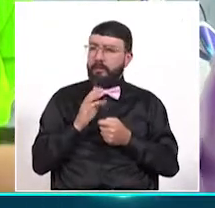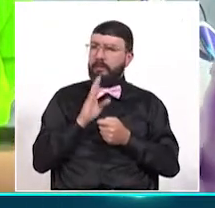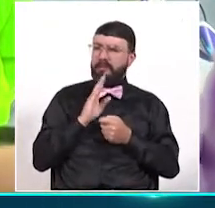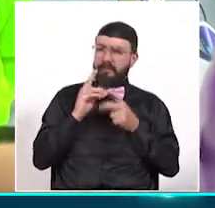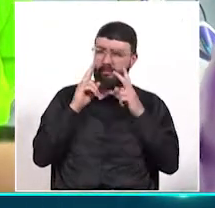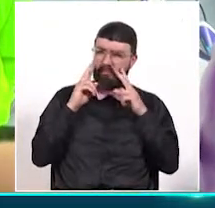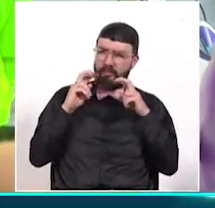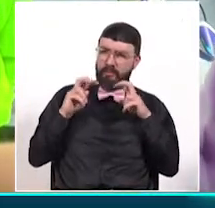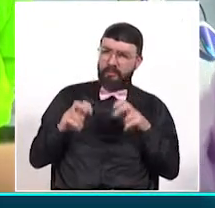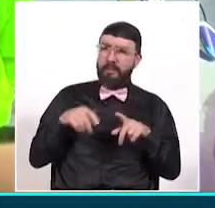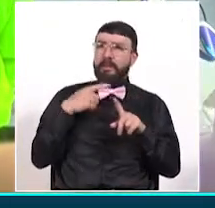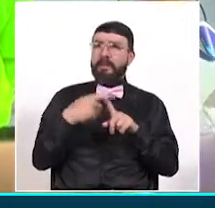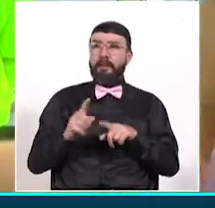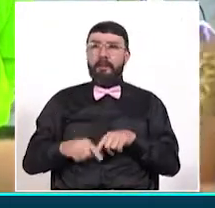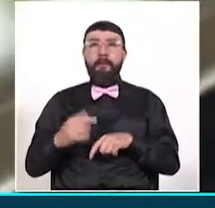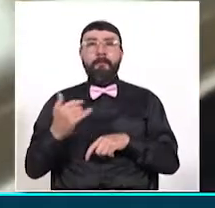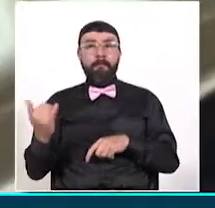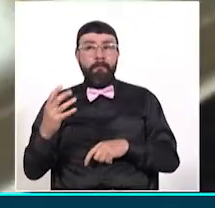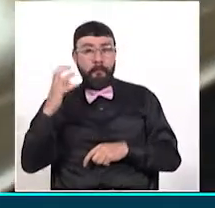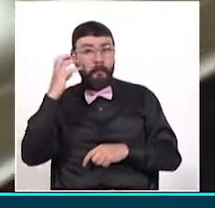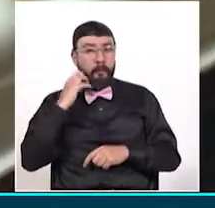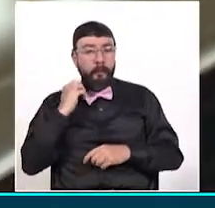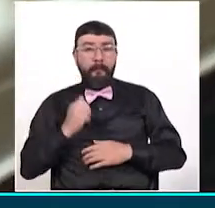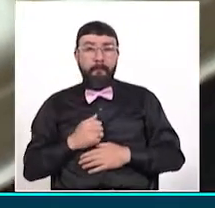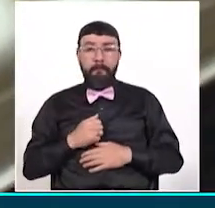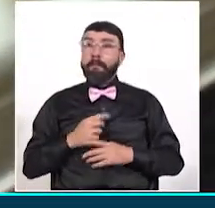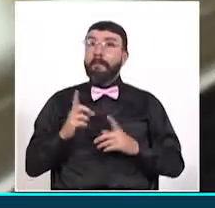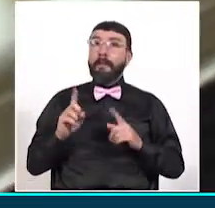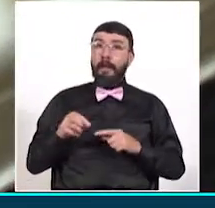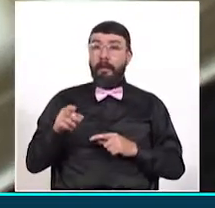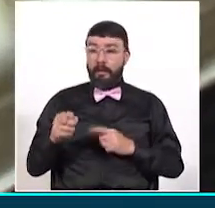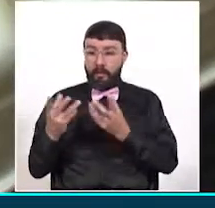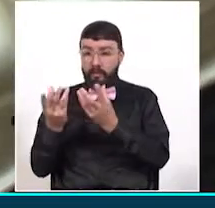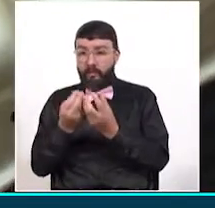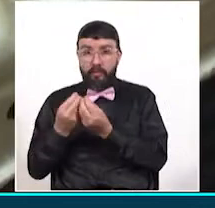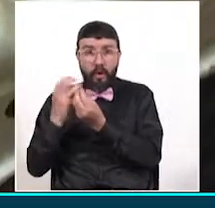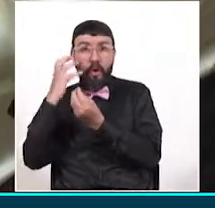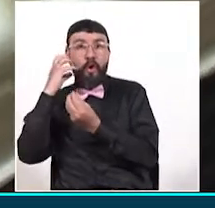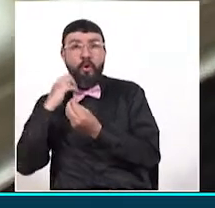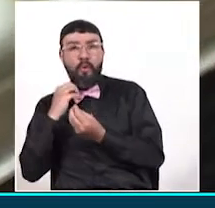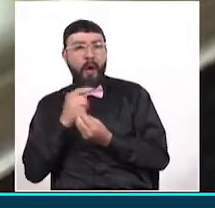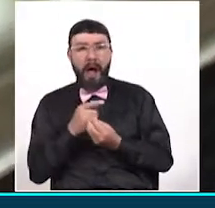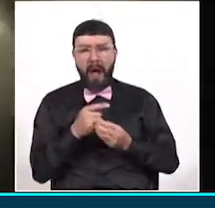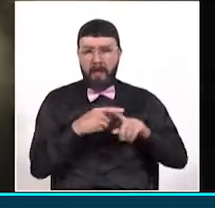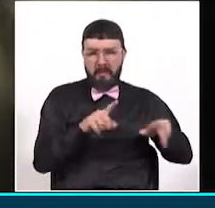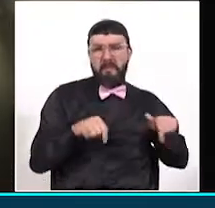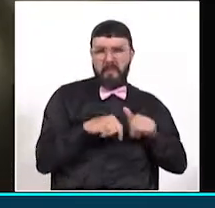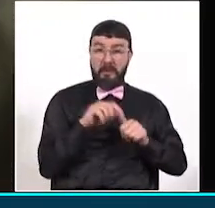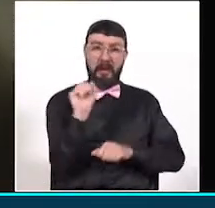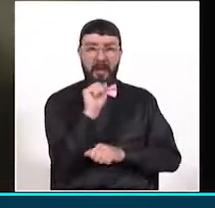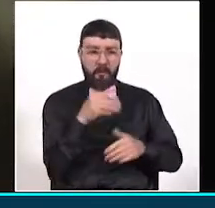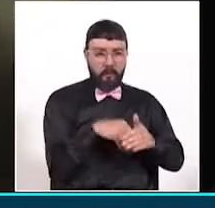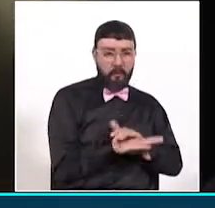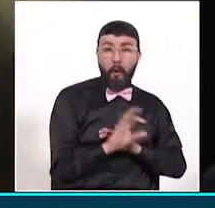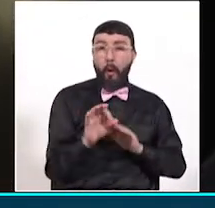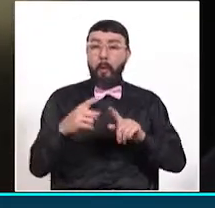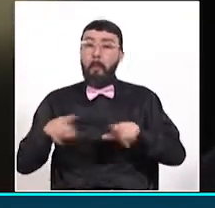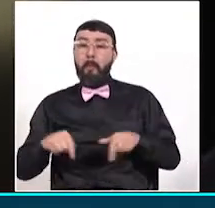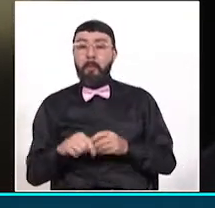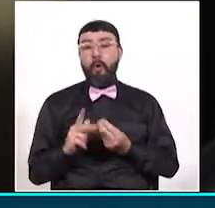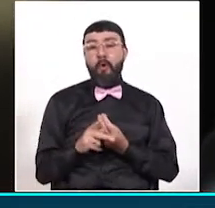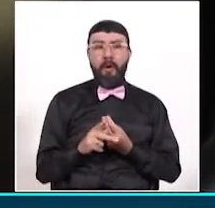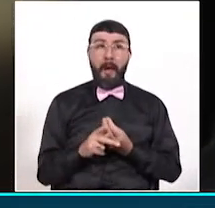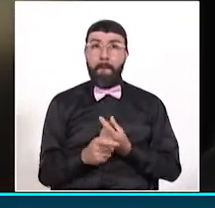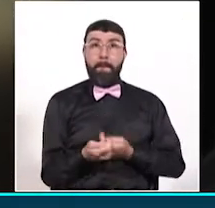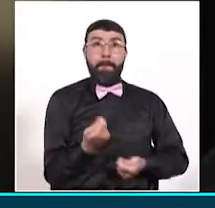cometen este tipo de delitos. Incluso los delincuentes utilizan como fachada parqueaderos o talleres para vender